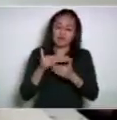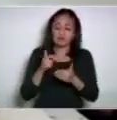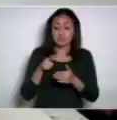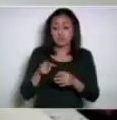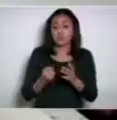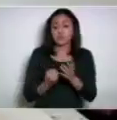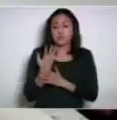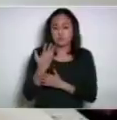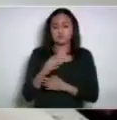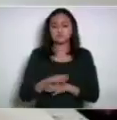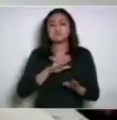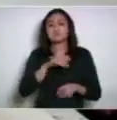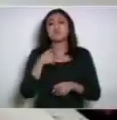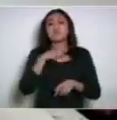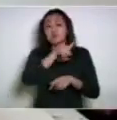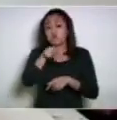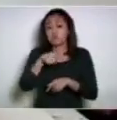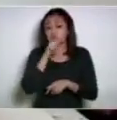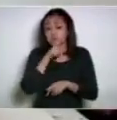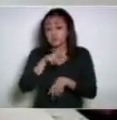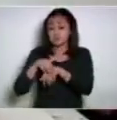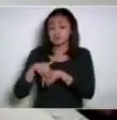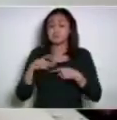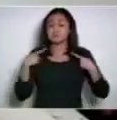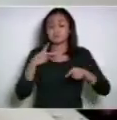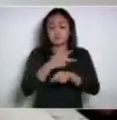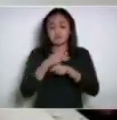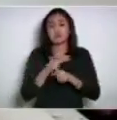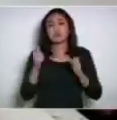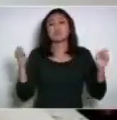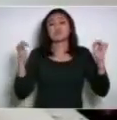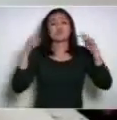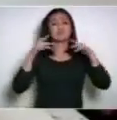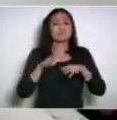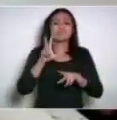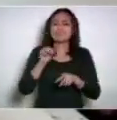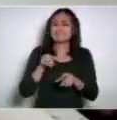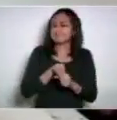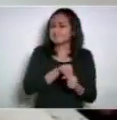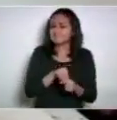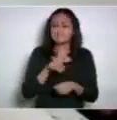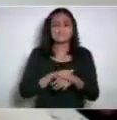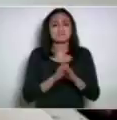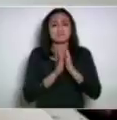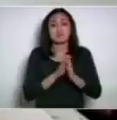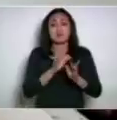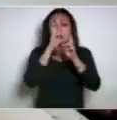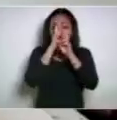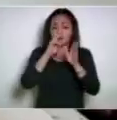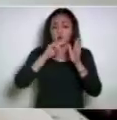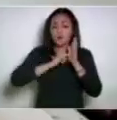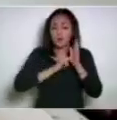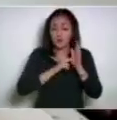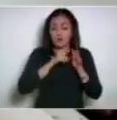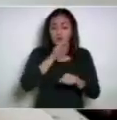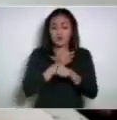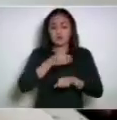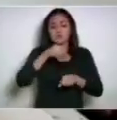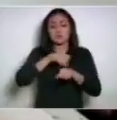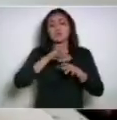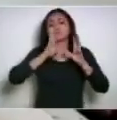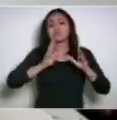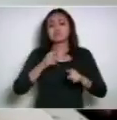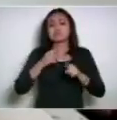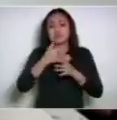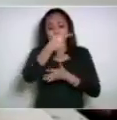población a que no acudan en masa, que eviten aglomeraciones, que respeten sus horarios que van a estar establecidos